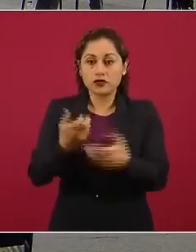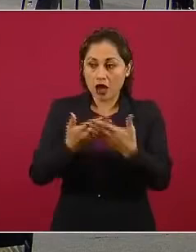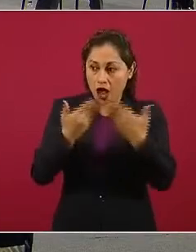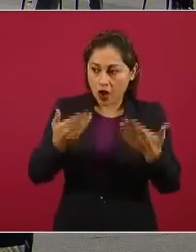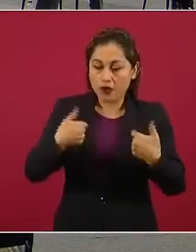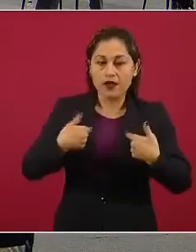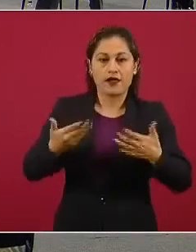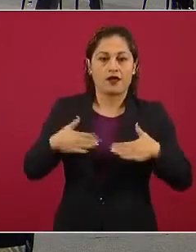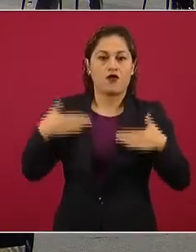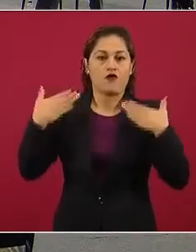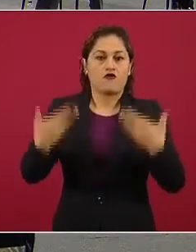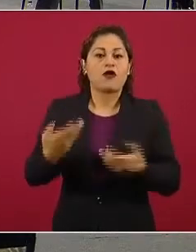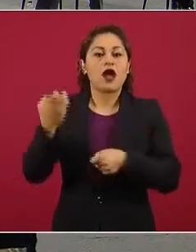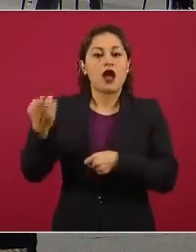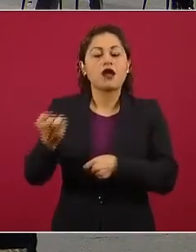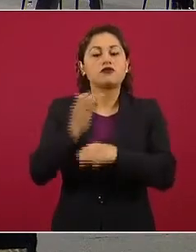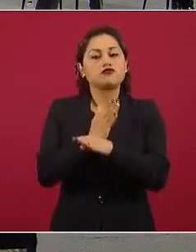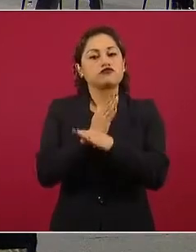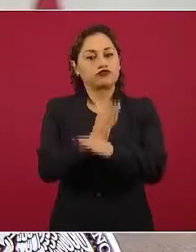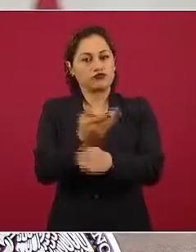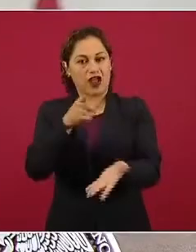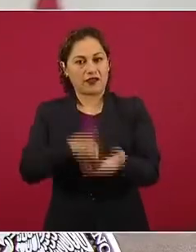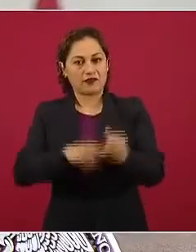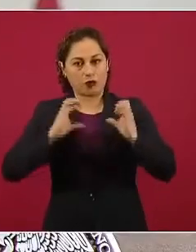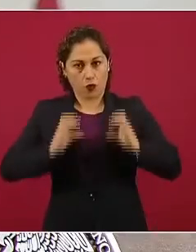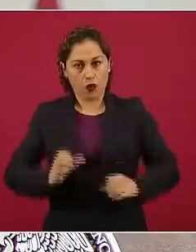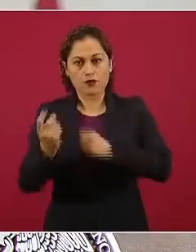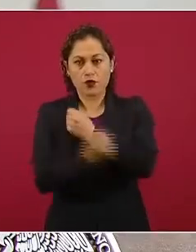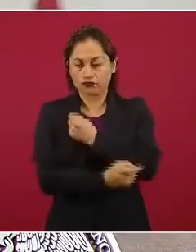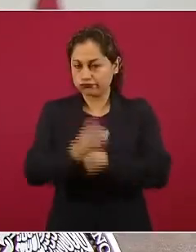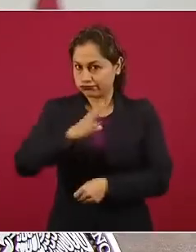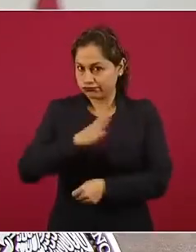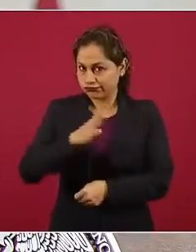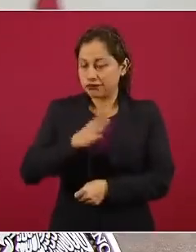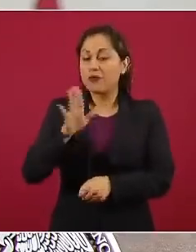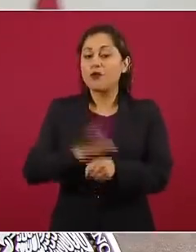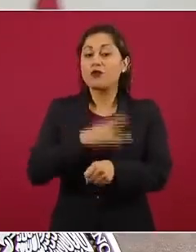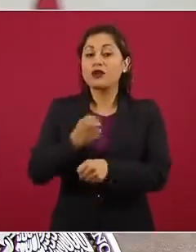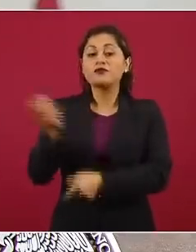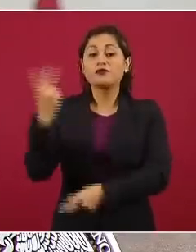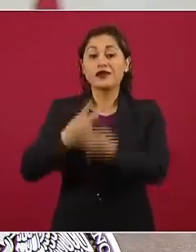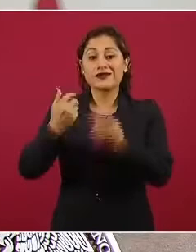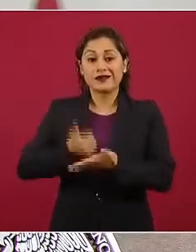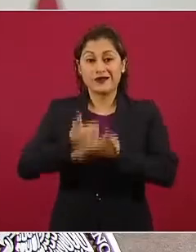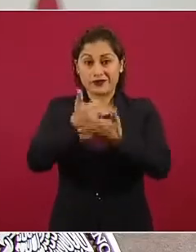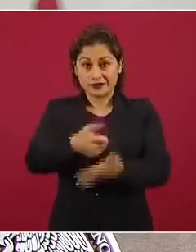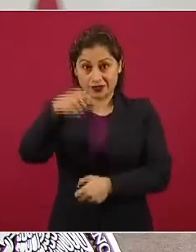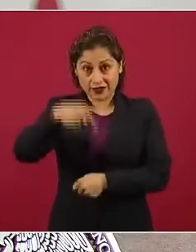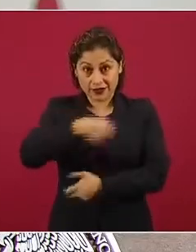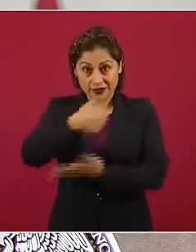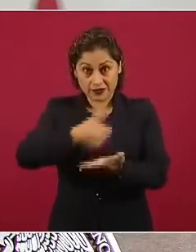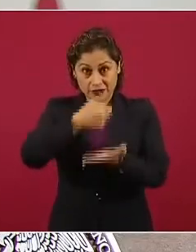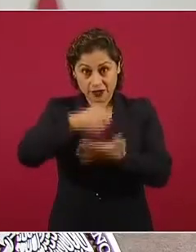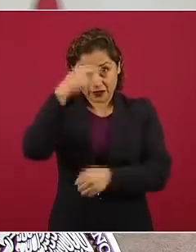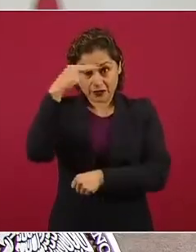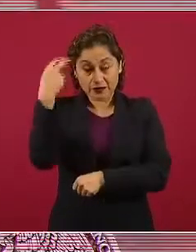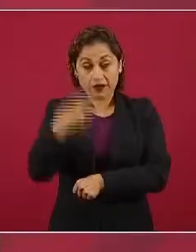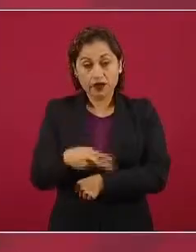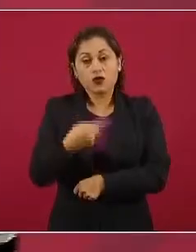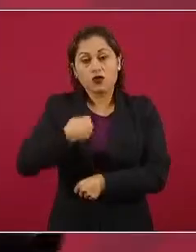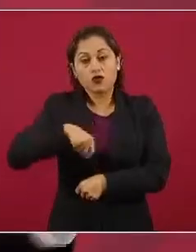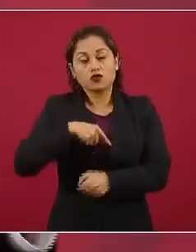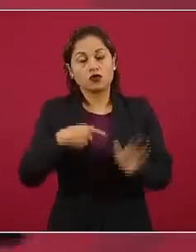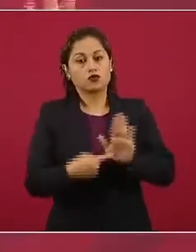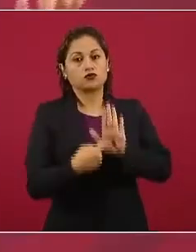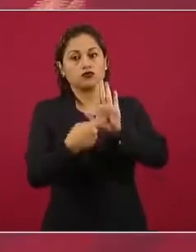cierta inmunidad y entonces vienen a ayudar, porque también en esto creemos que las palabras pueden